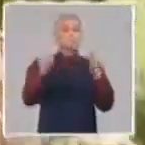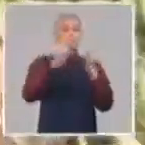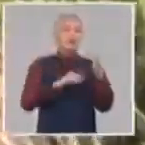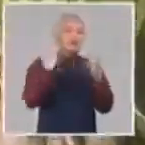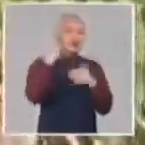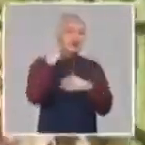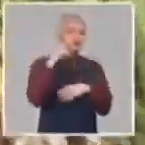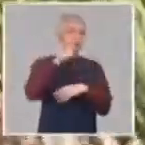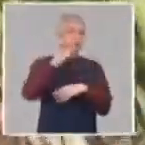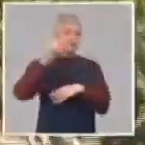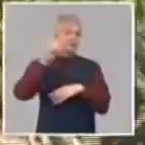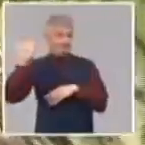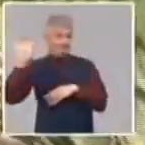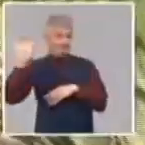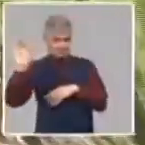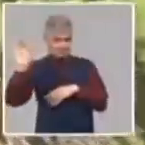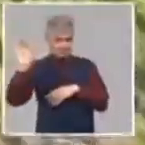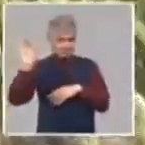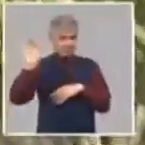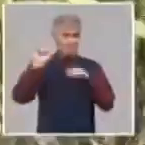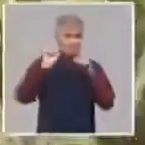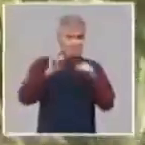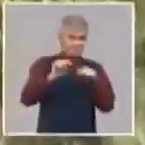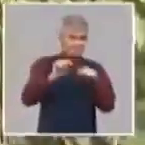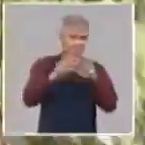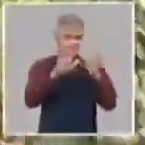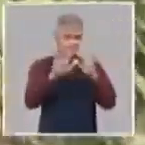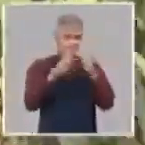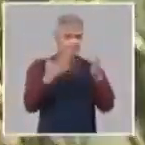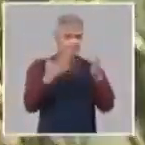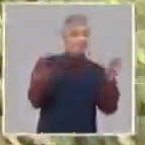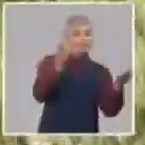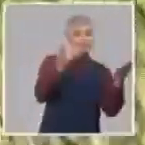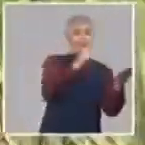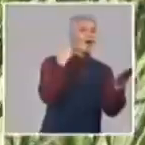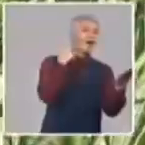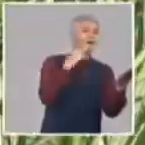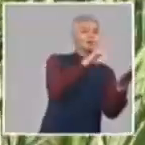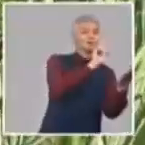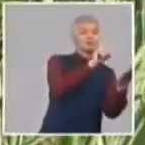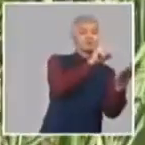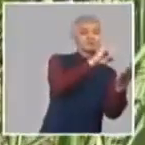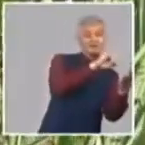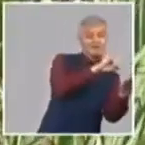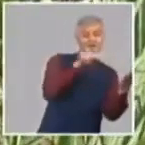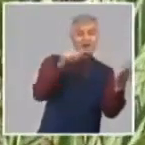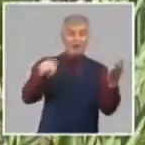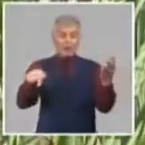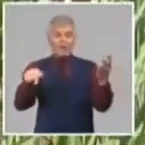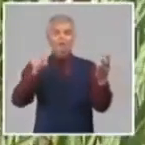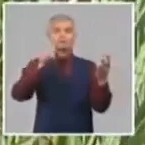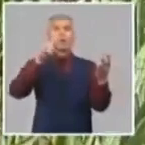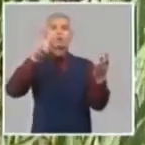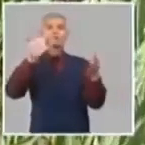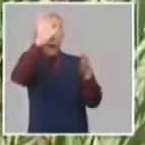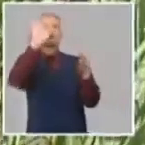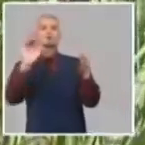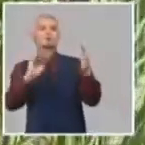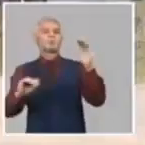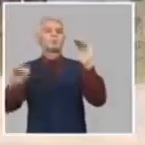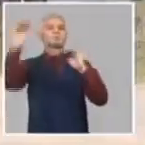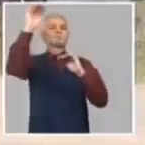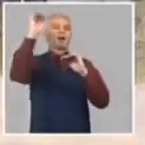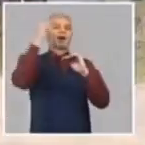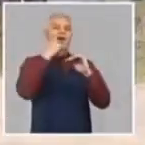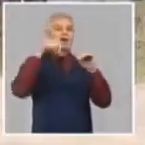esa visión, el Plan 2020 sobre el 19 tiene un 12% de crecimiento. Pero ahora en el mes de